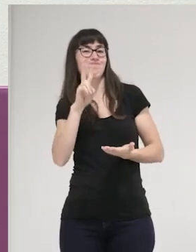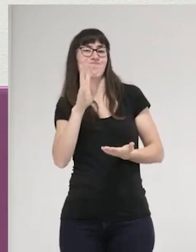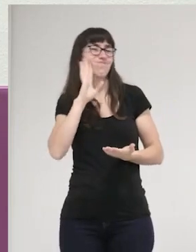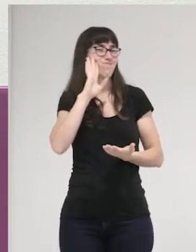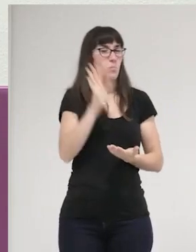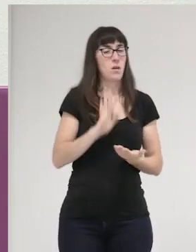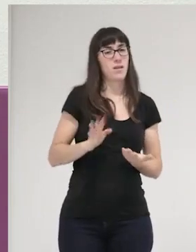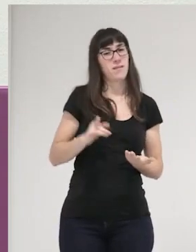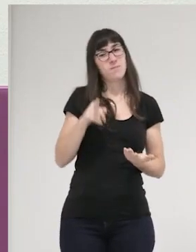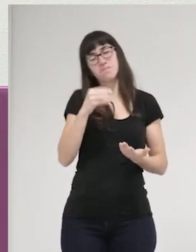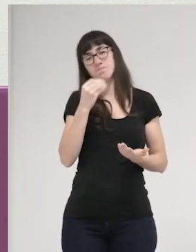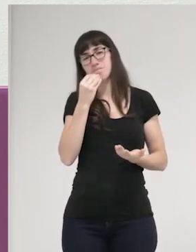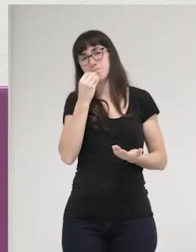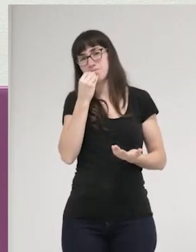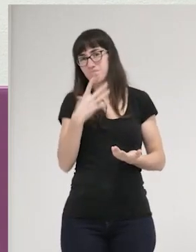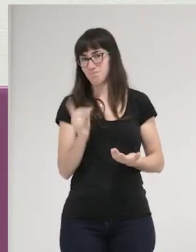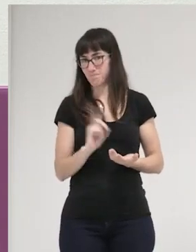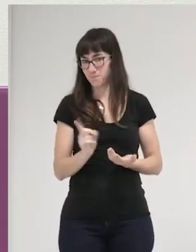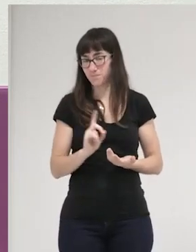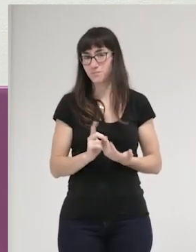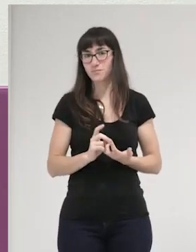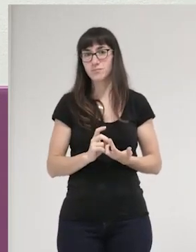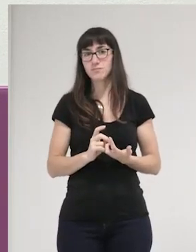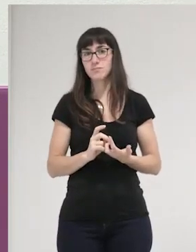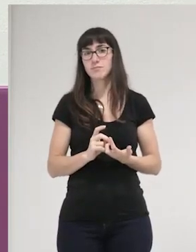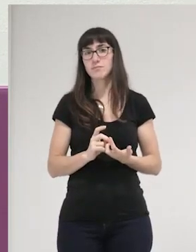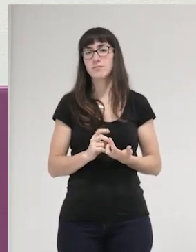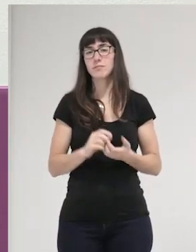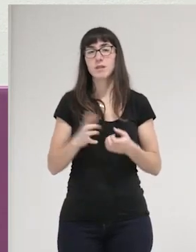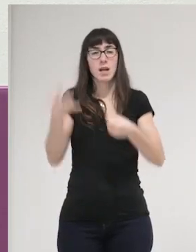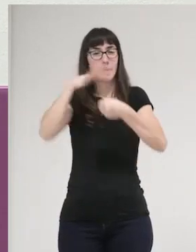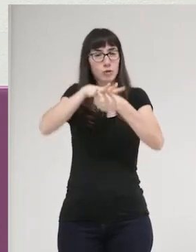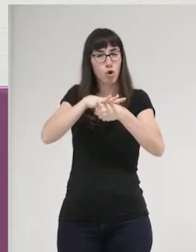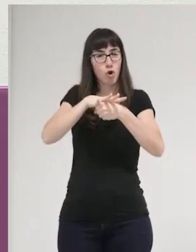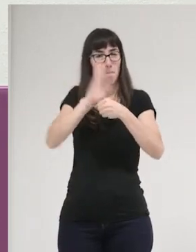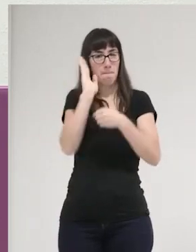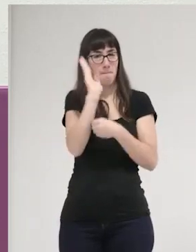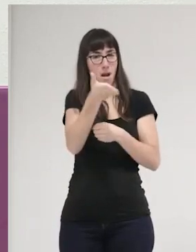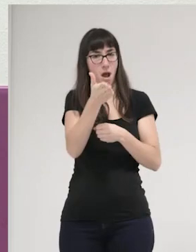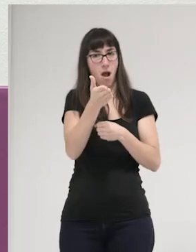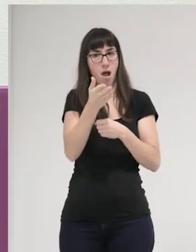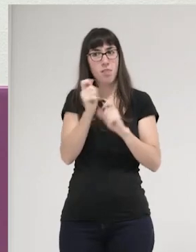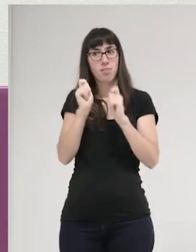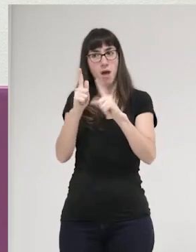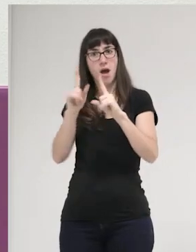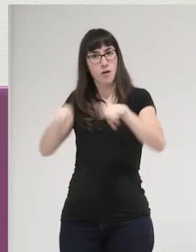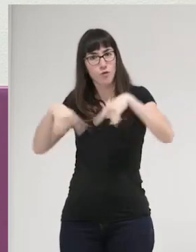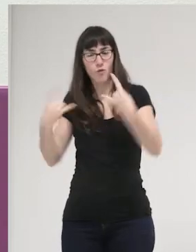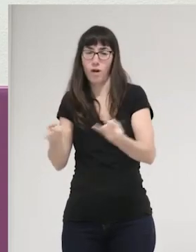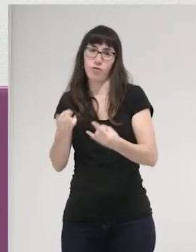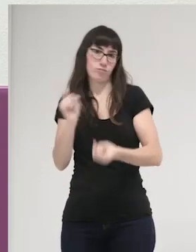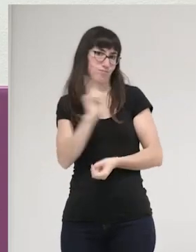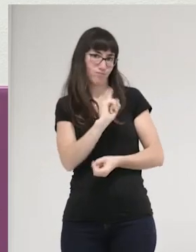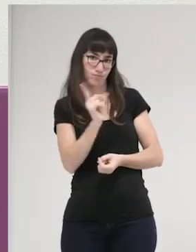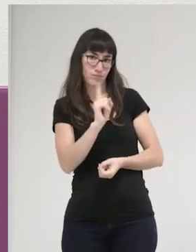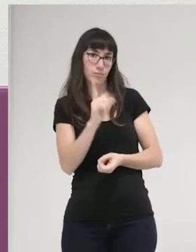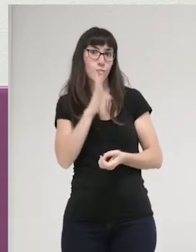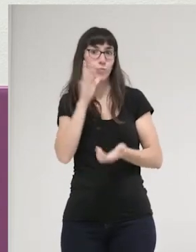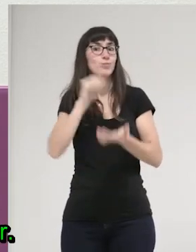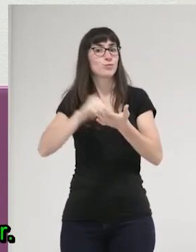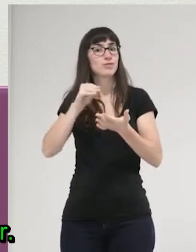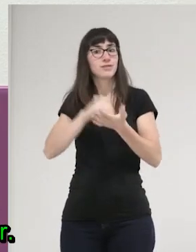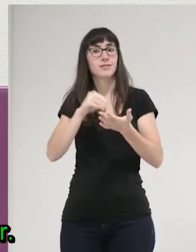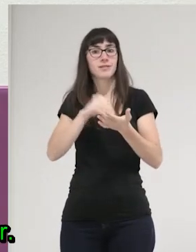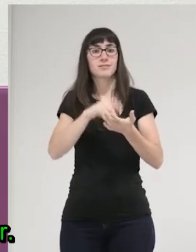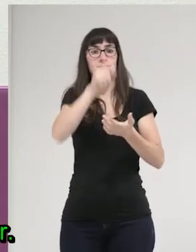muy adecuado. No reforzar el sistema de represión penal, que es el principal causante muchas veces de las violencias